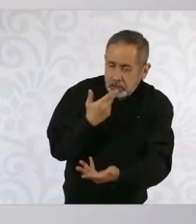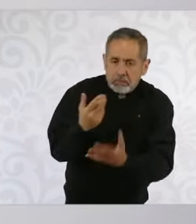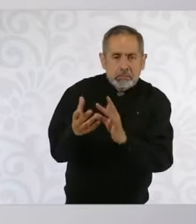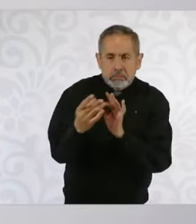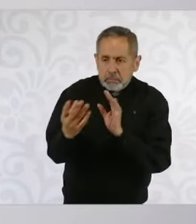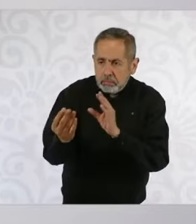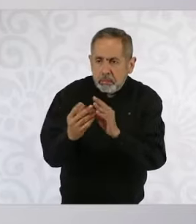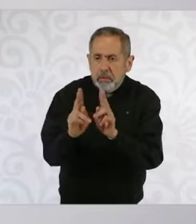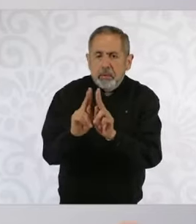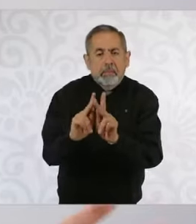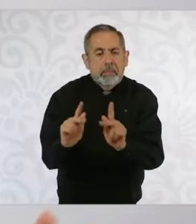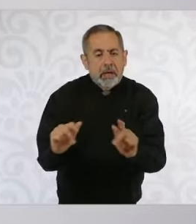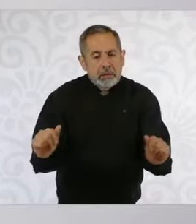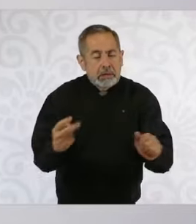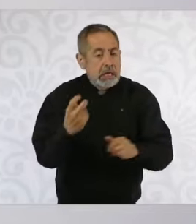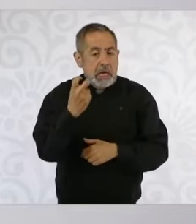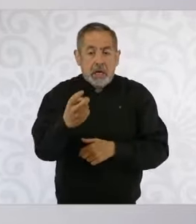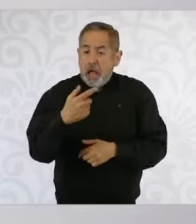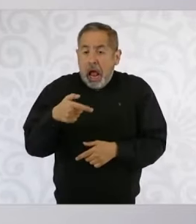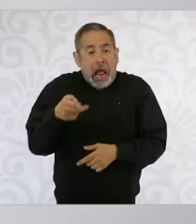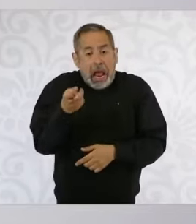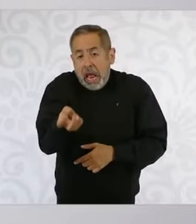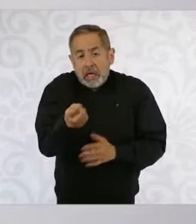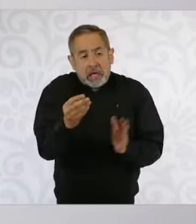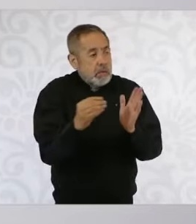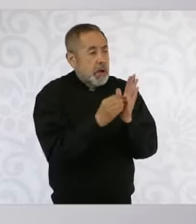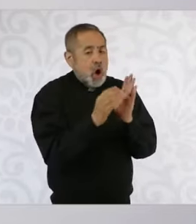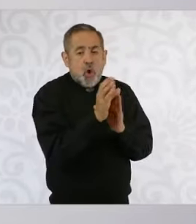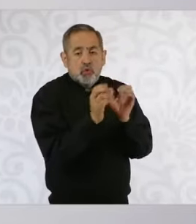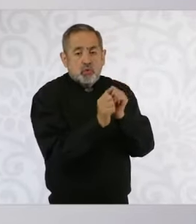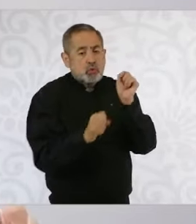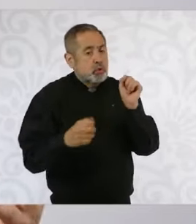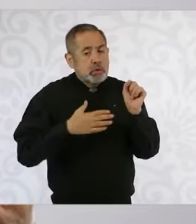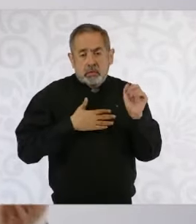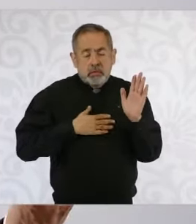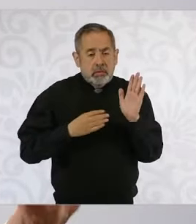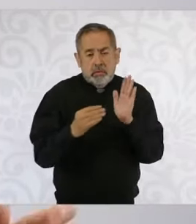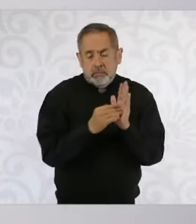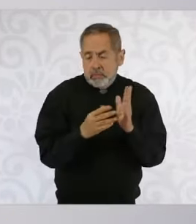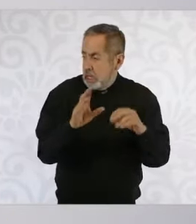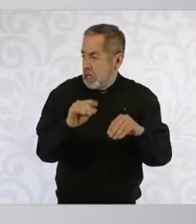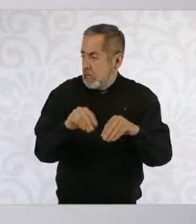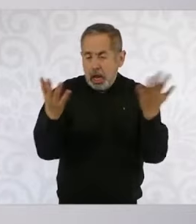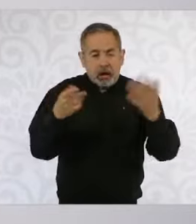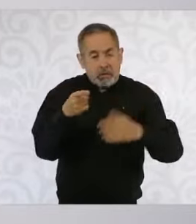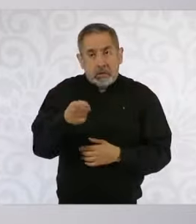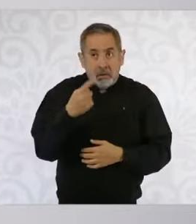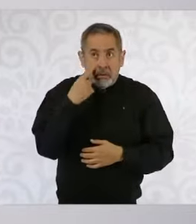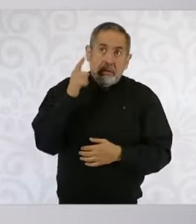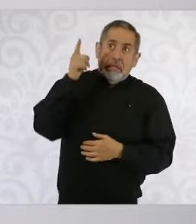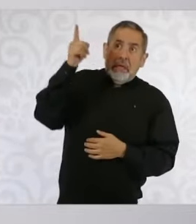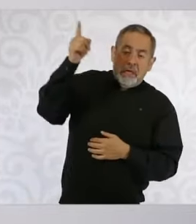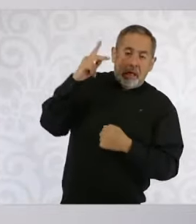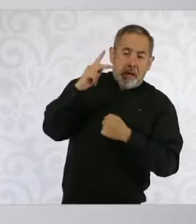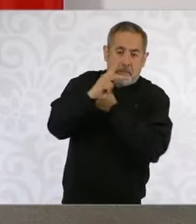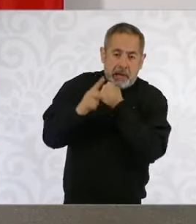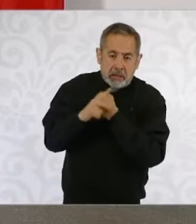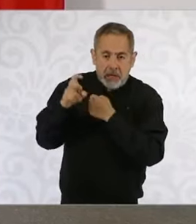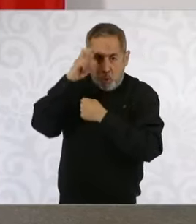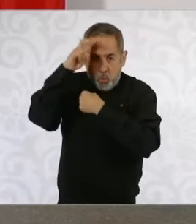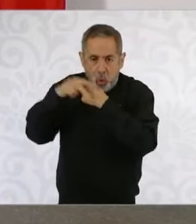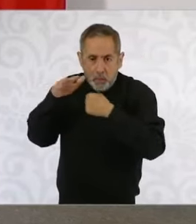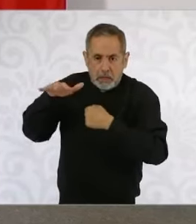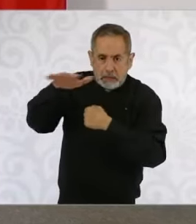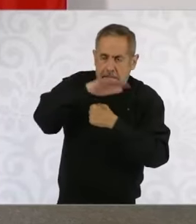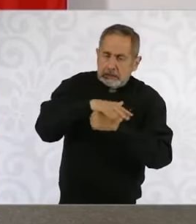conflictos está en nuestra Constitución. Entonces, evidentemente esto que ocurre en Europa,